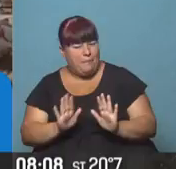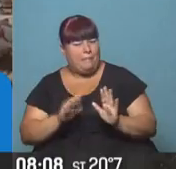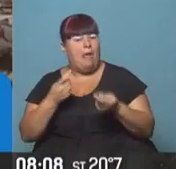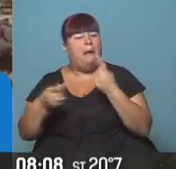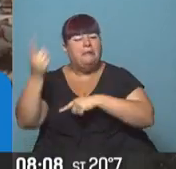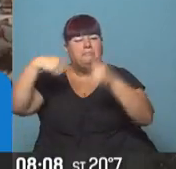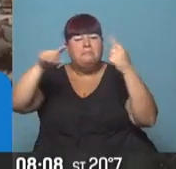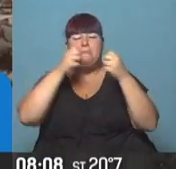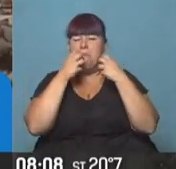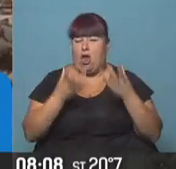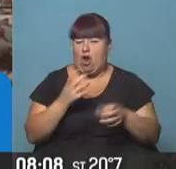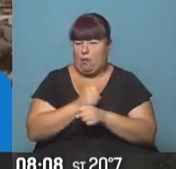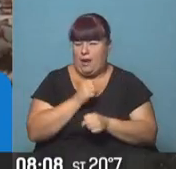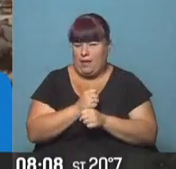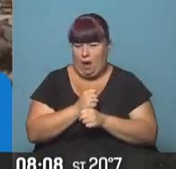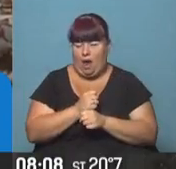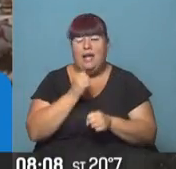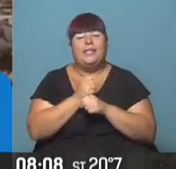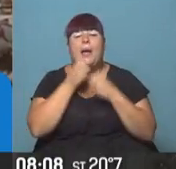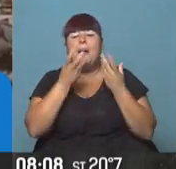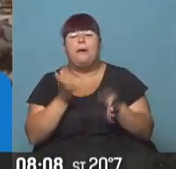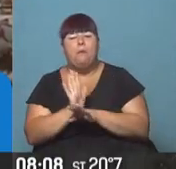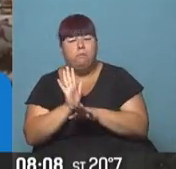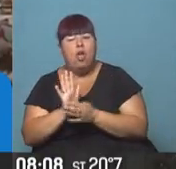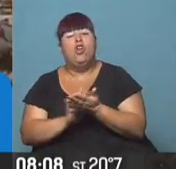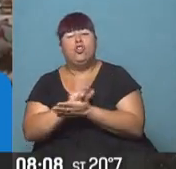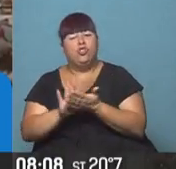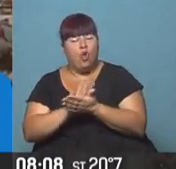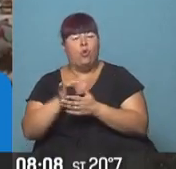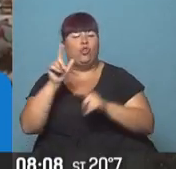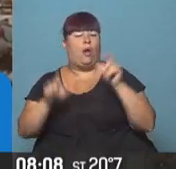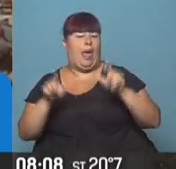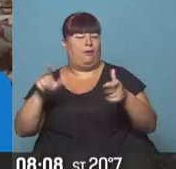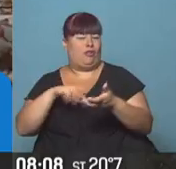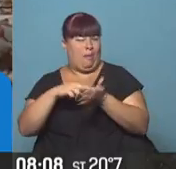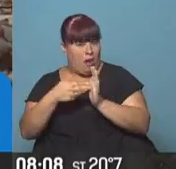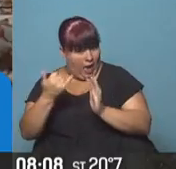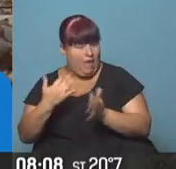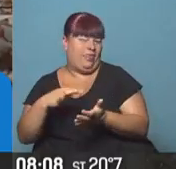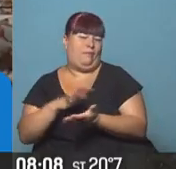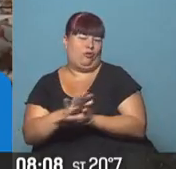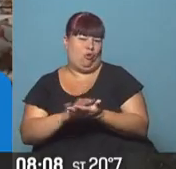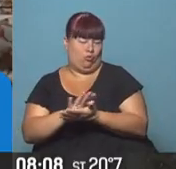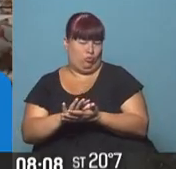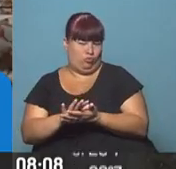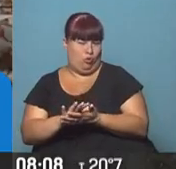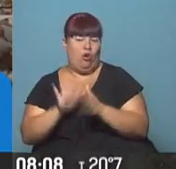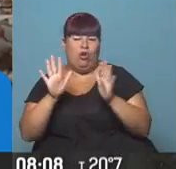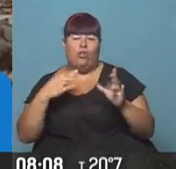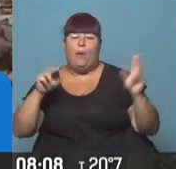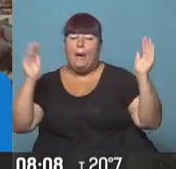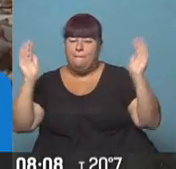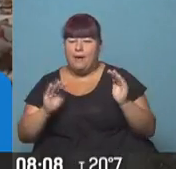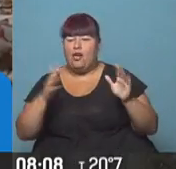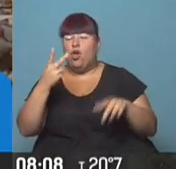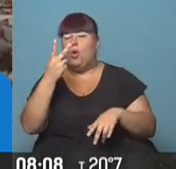gestionar mejor. Y gestionar mejor significa solucionar los problemas de la gente. Por eso, vamos a reducir